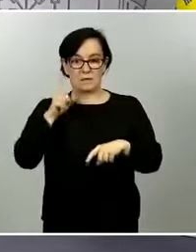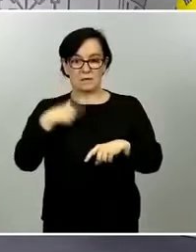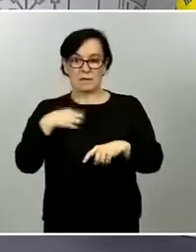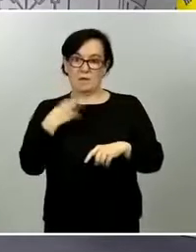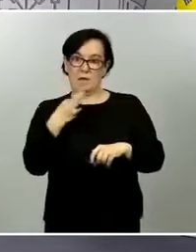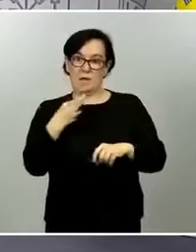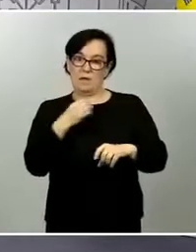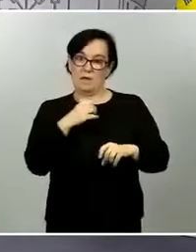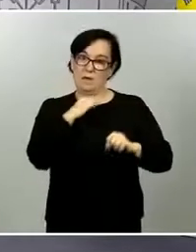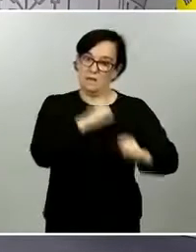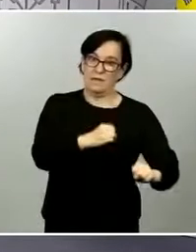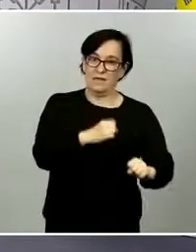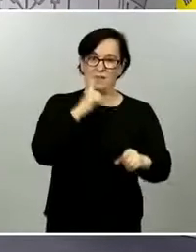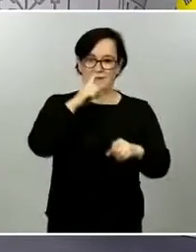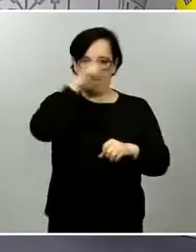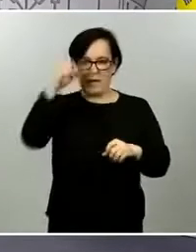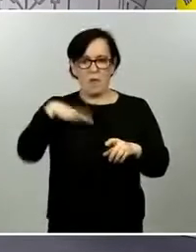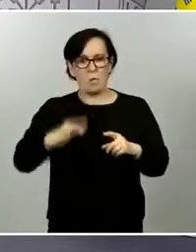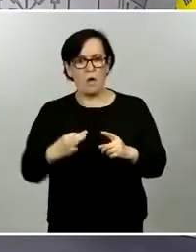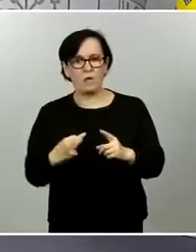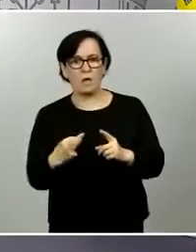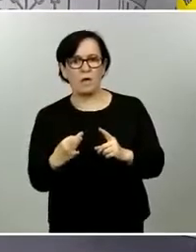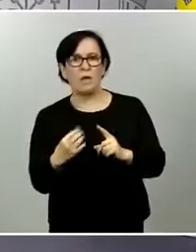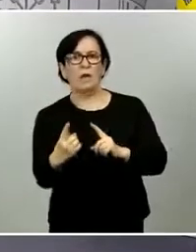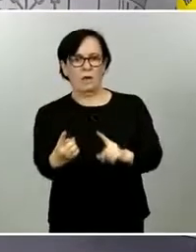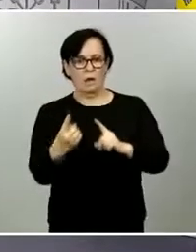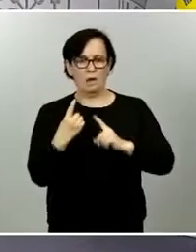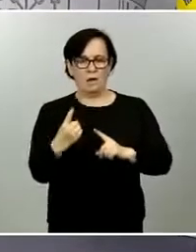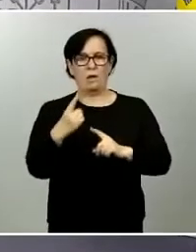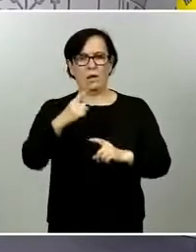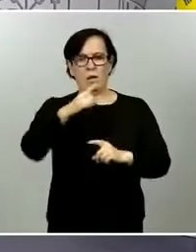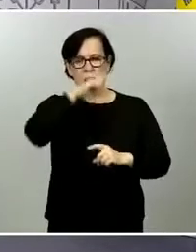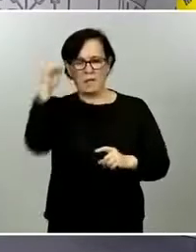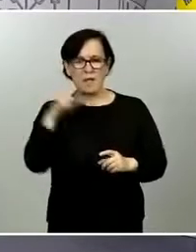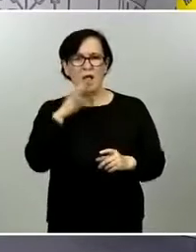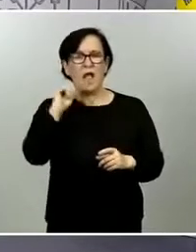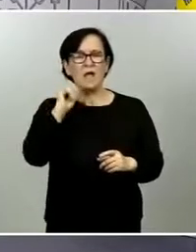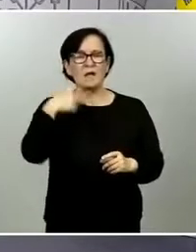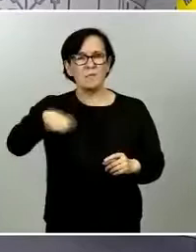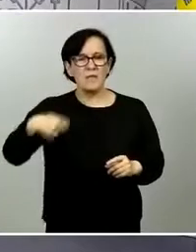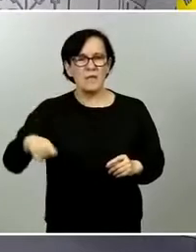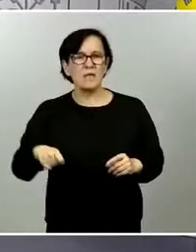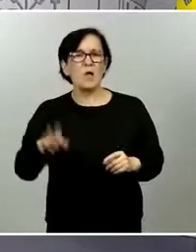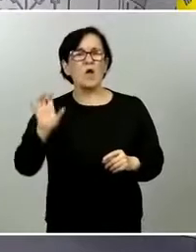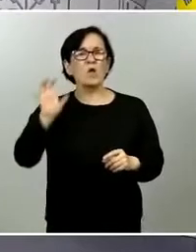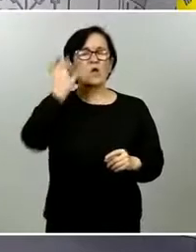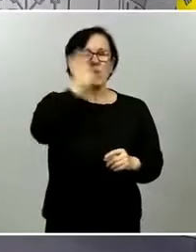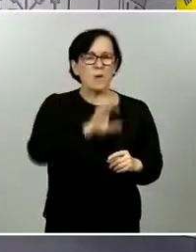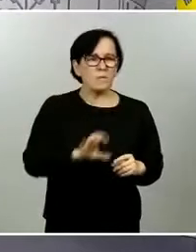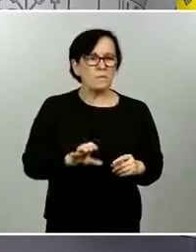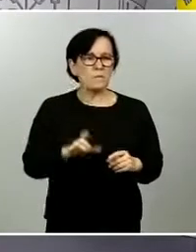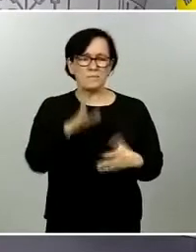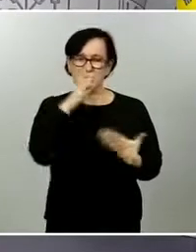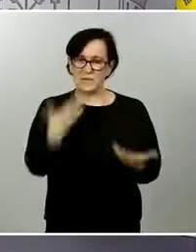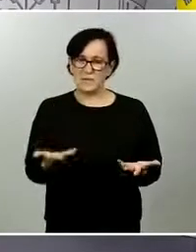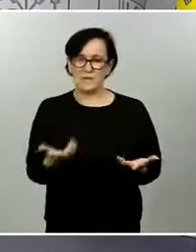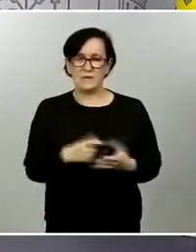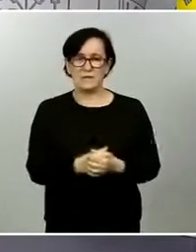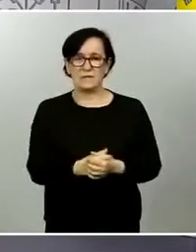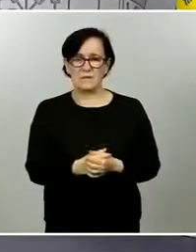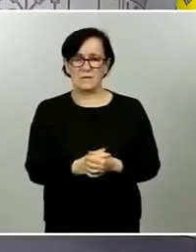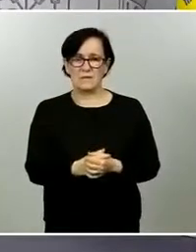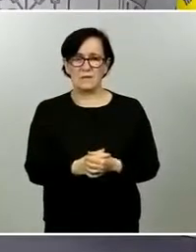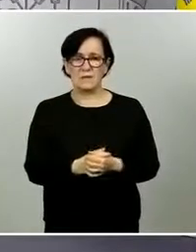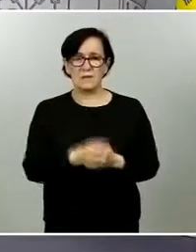pertenecen a otra comunidad la actividad económica de algunos de algunas personas dependen de Madrid estas